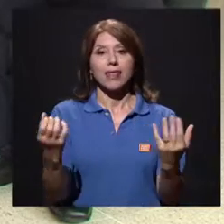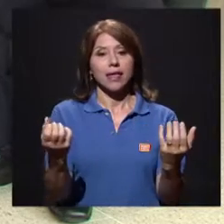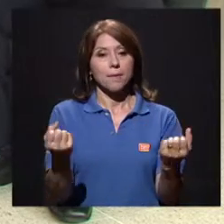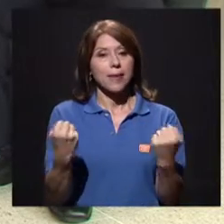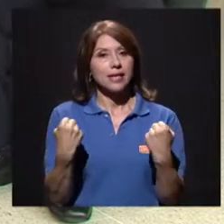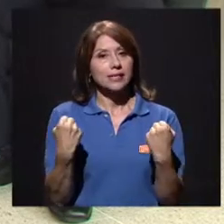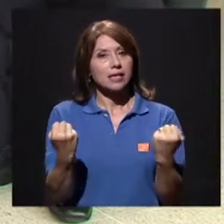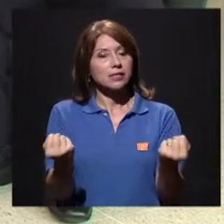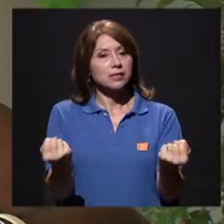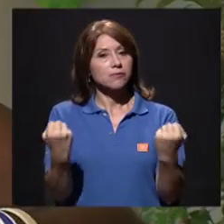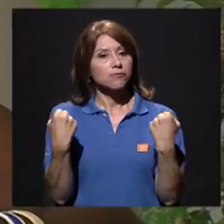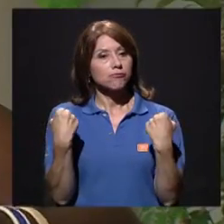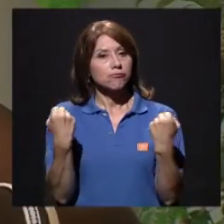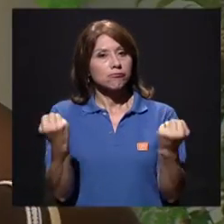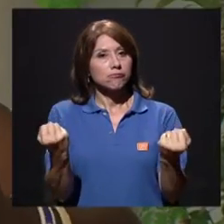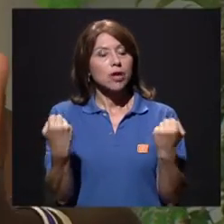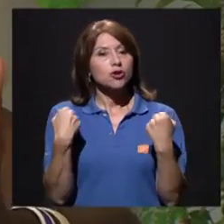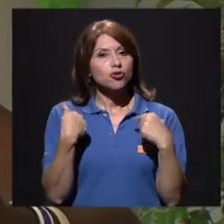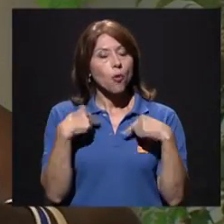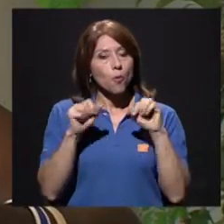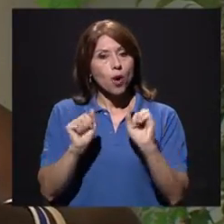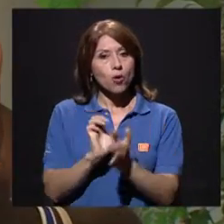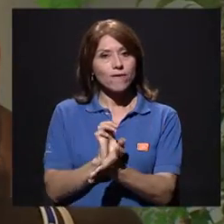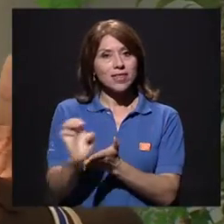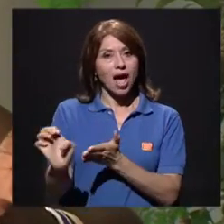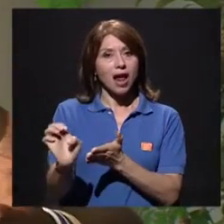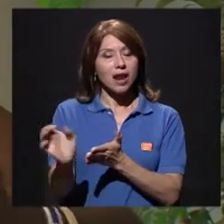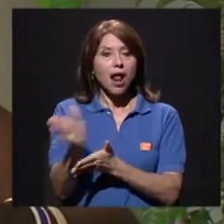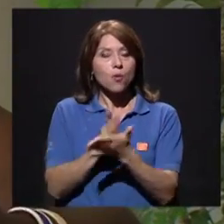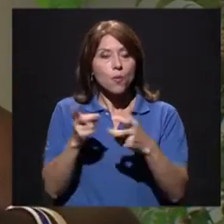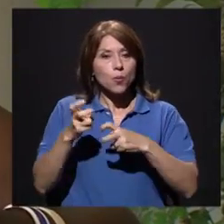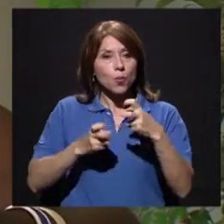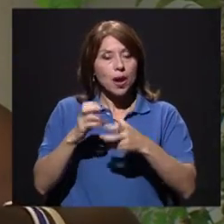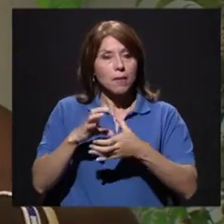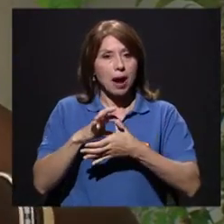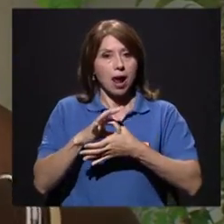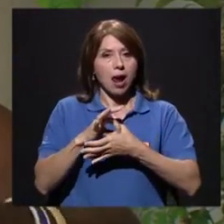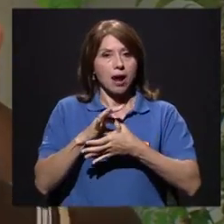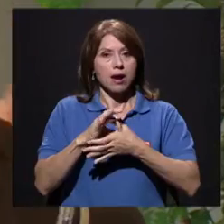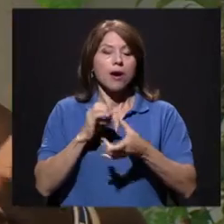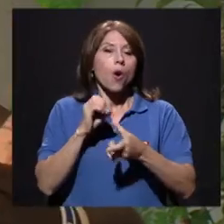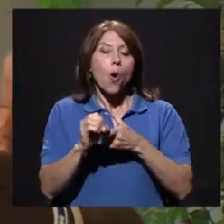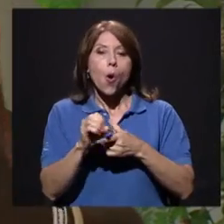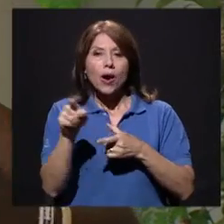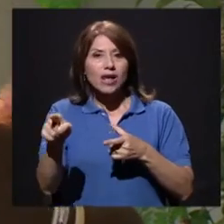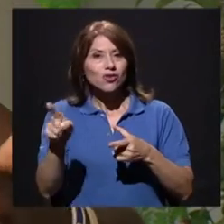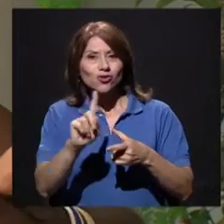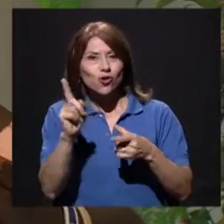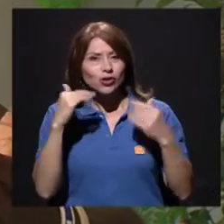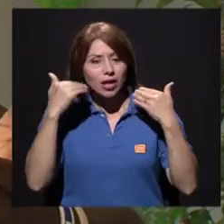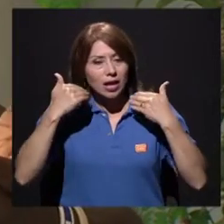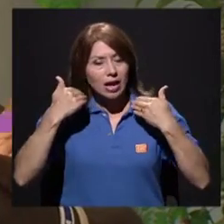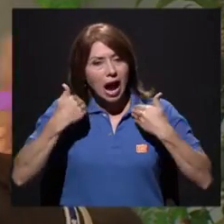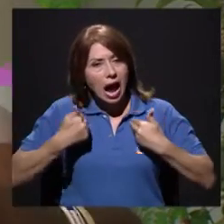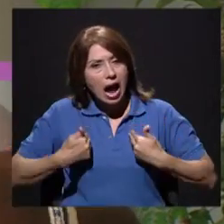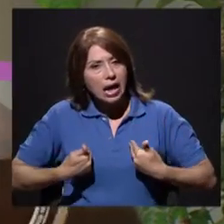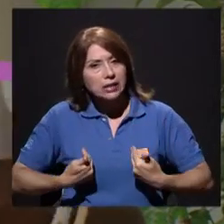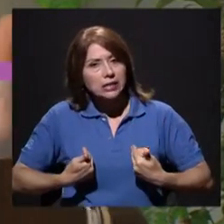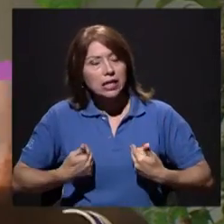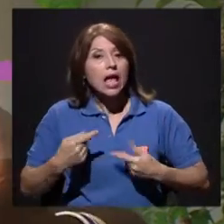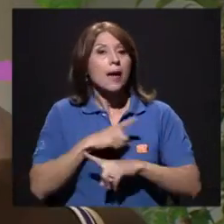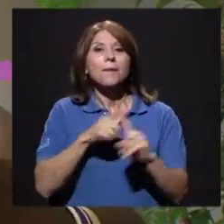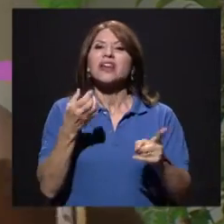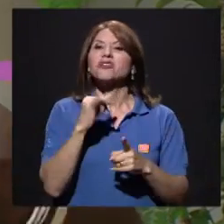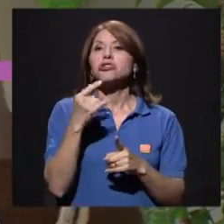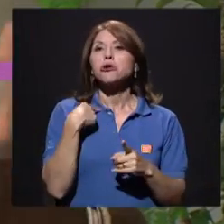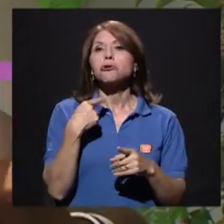que ellos se me desgarren o que haya cansancio. Y si no lo hago así, voy a meter a los músculos en fatiga. Y es ahí